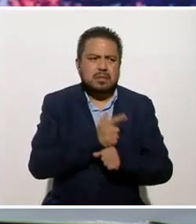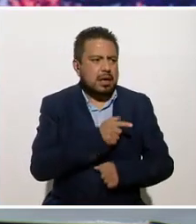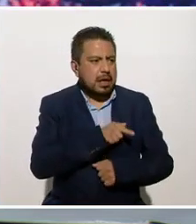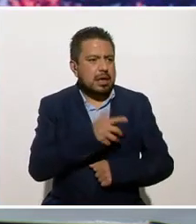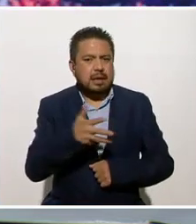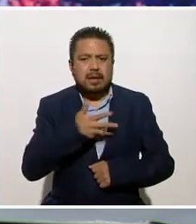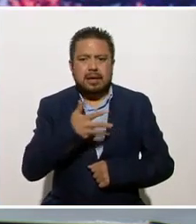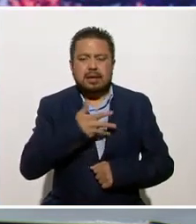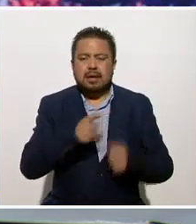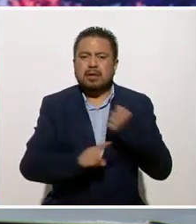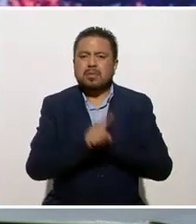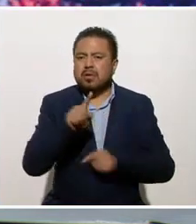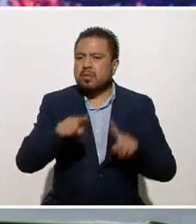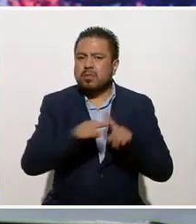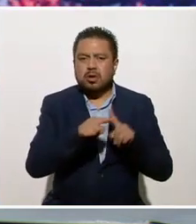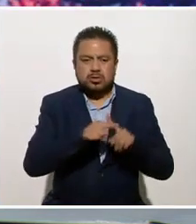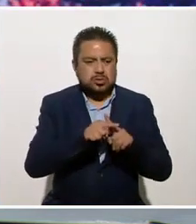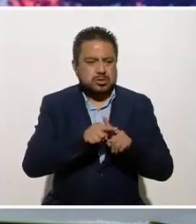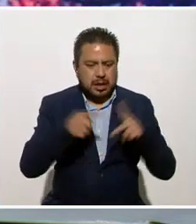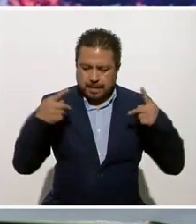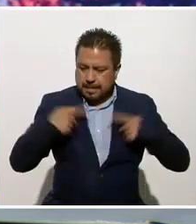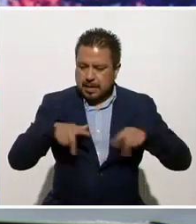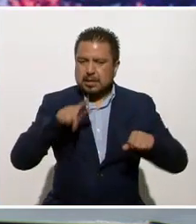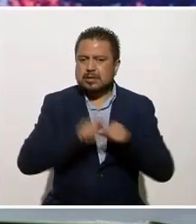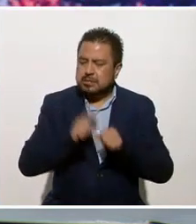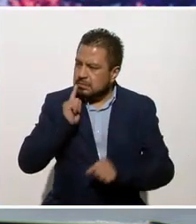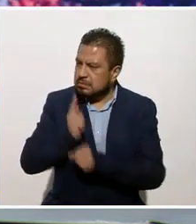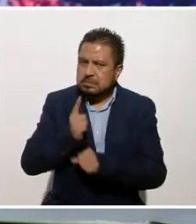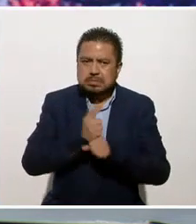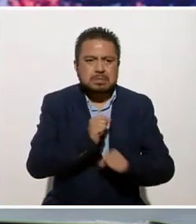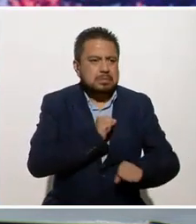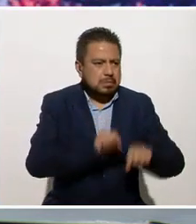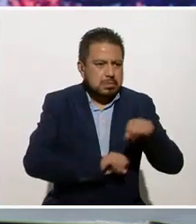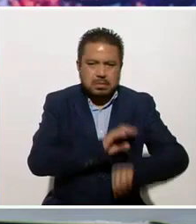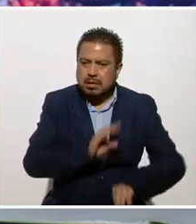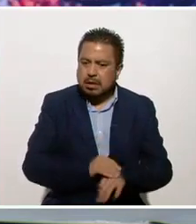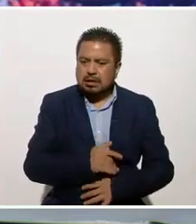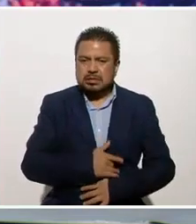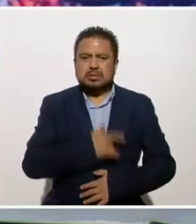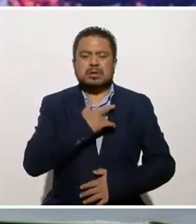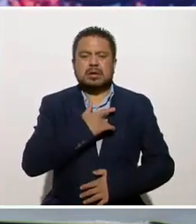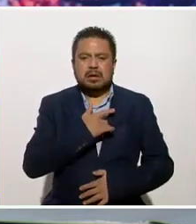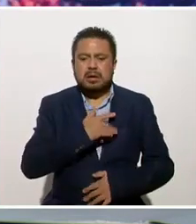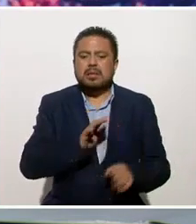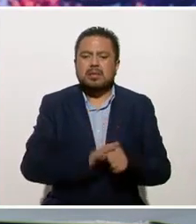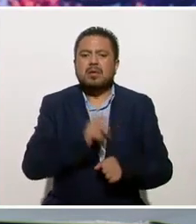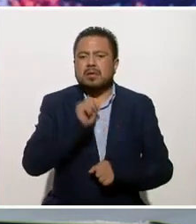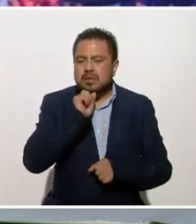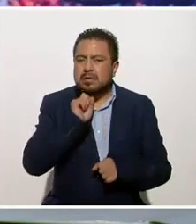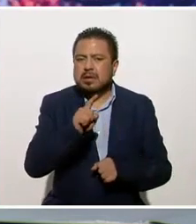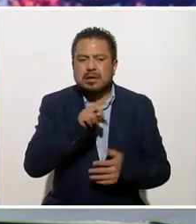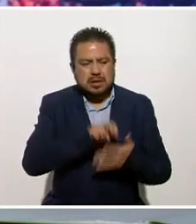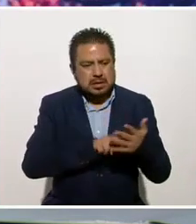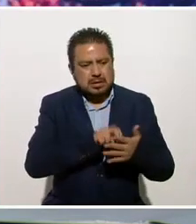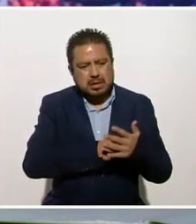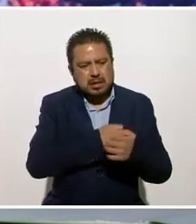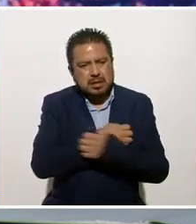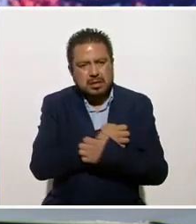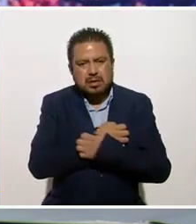efectos positivos en su persona, al darse cuenta y permitirse sentir, porque también hemos sido educados,